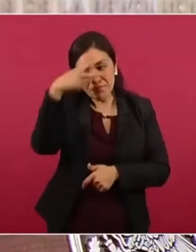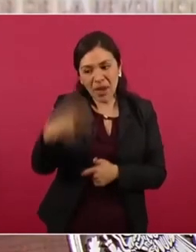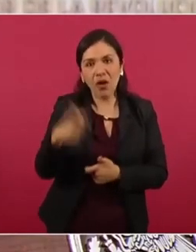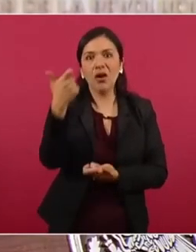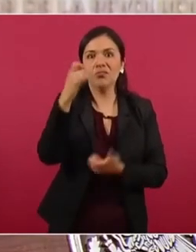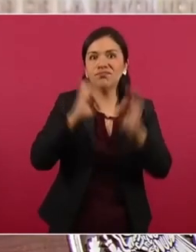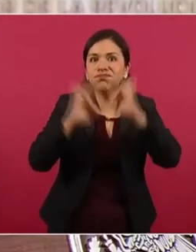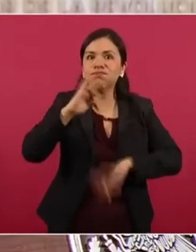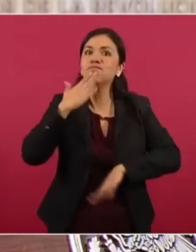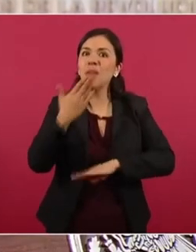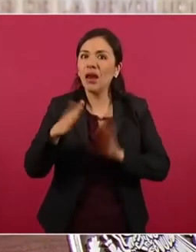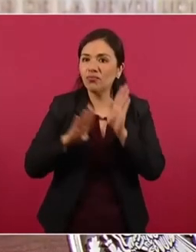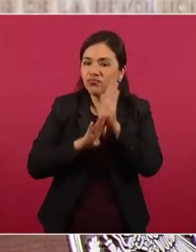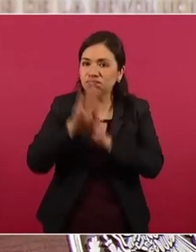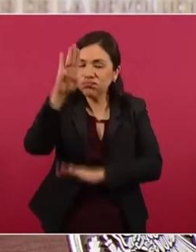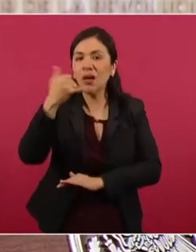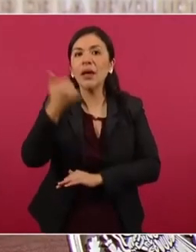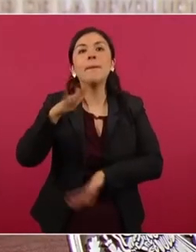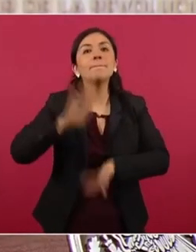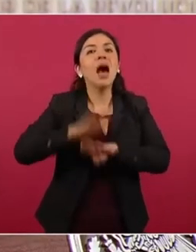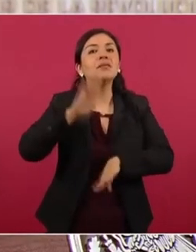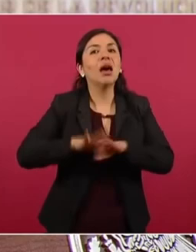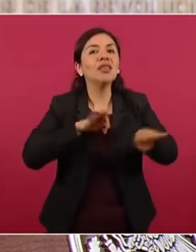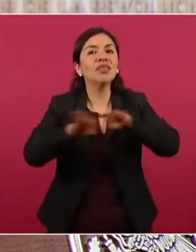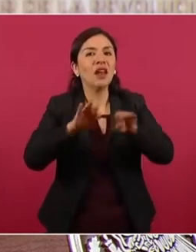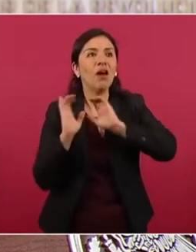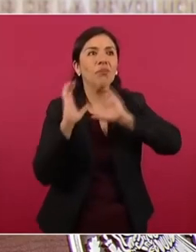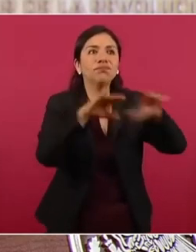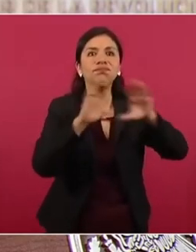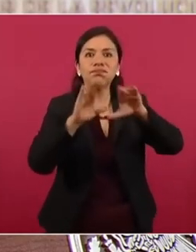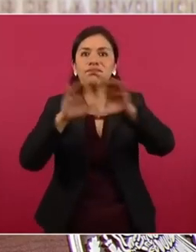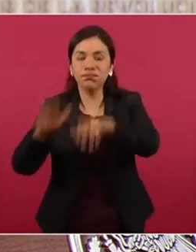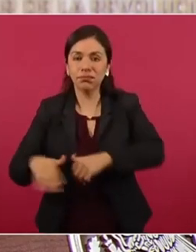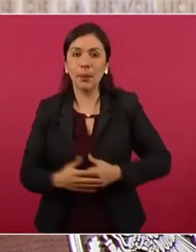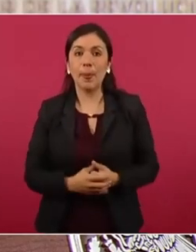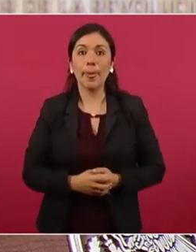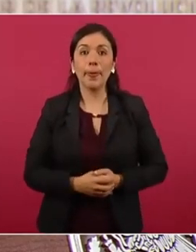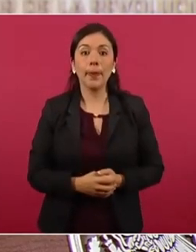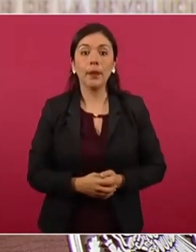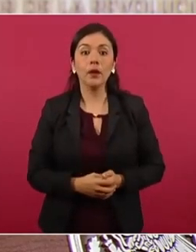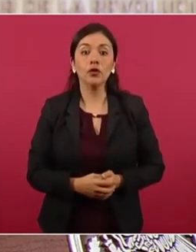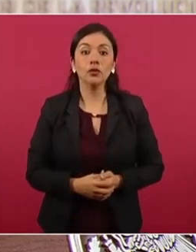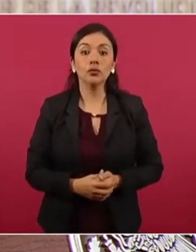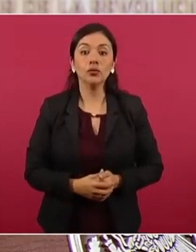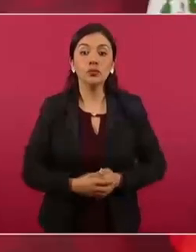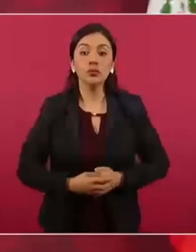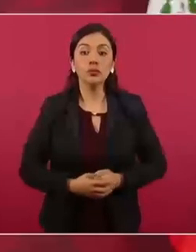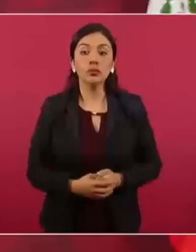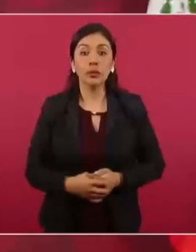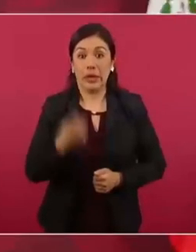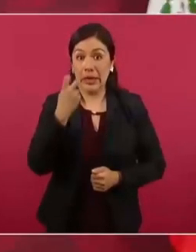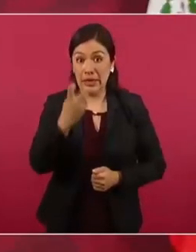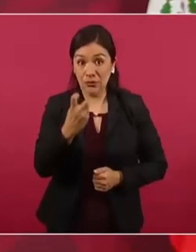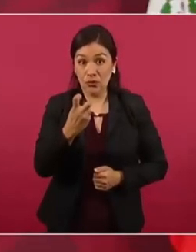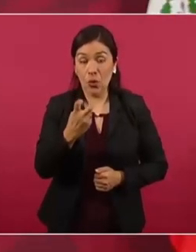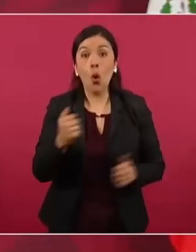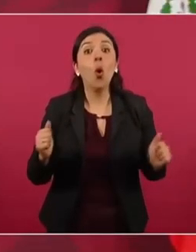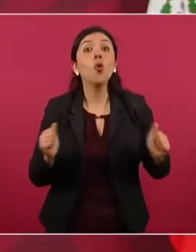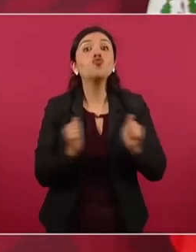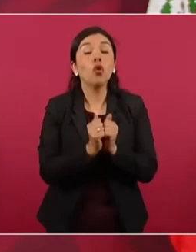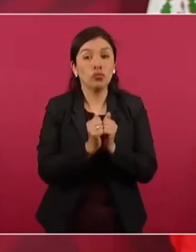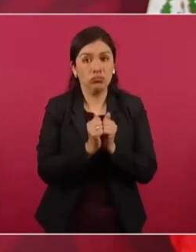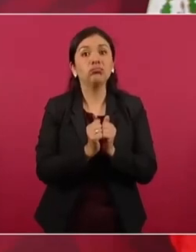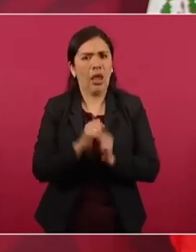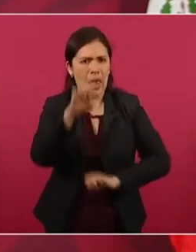empleo, con la participación del sector